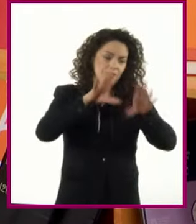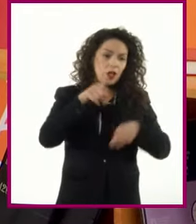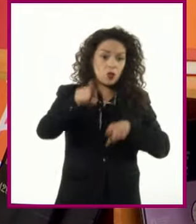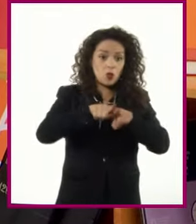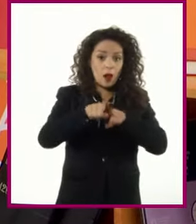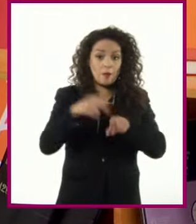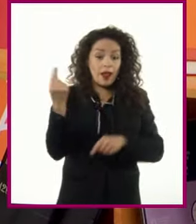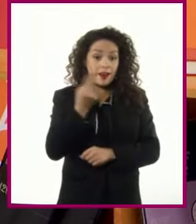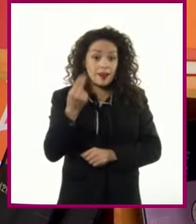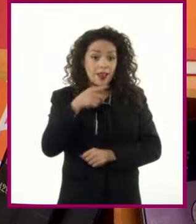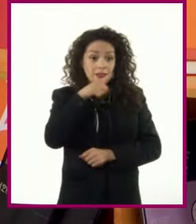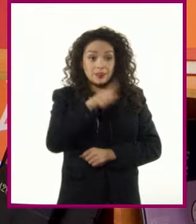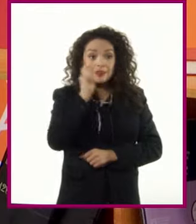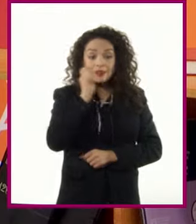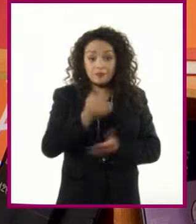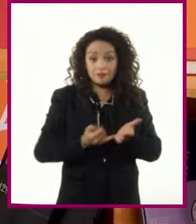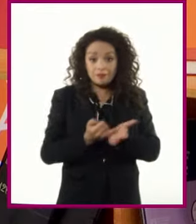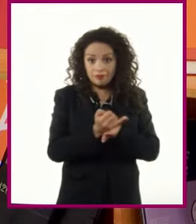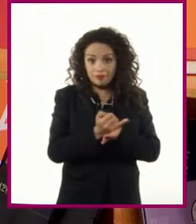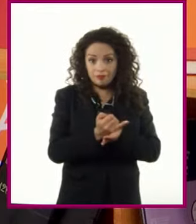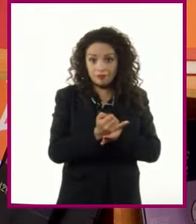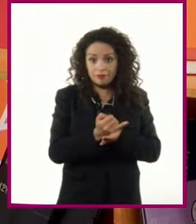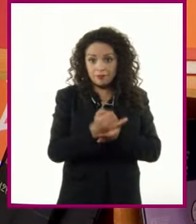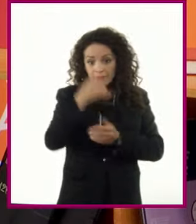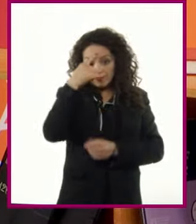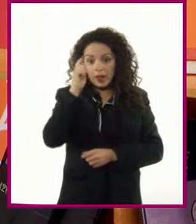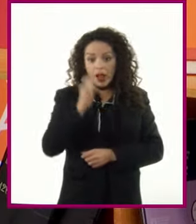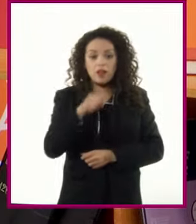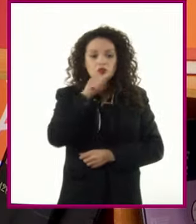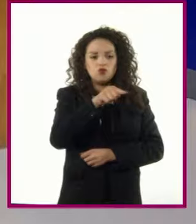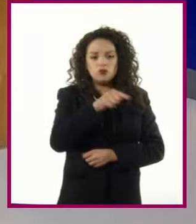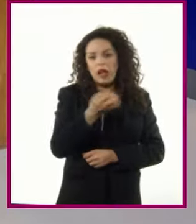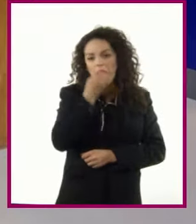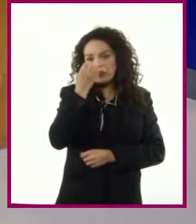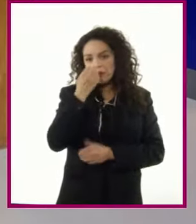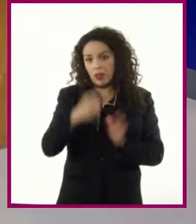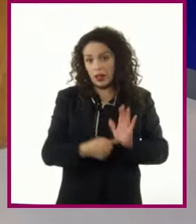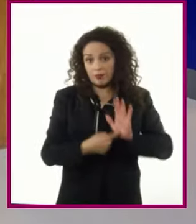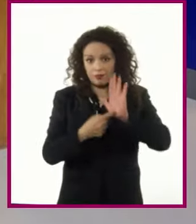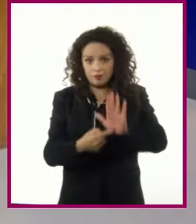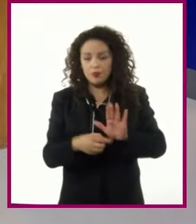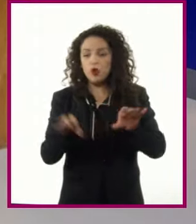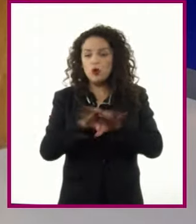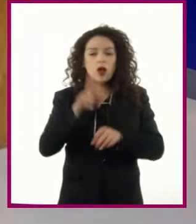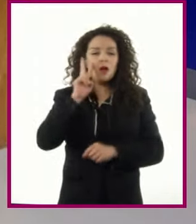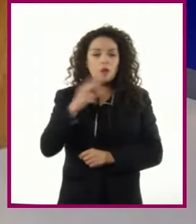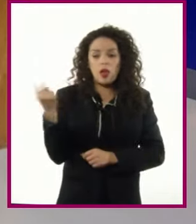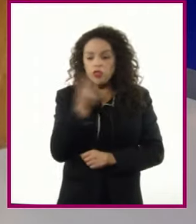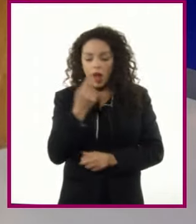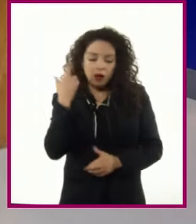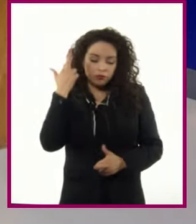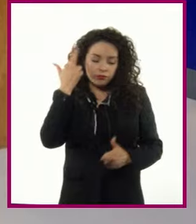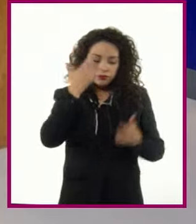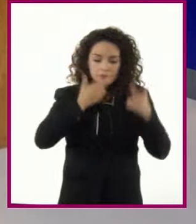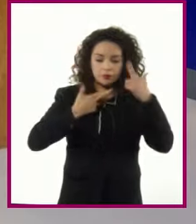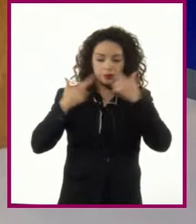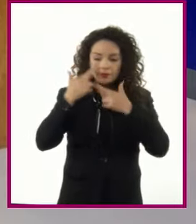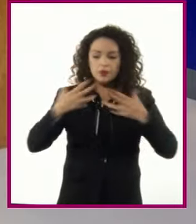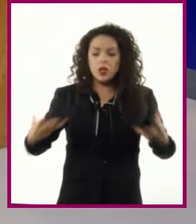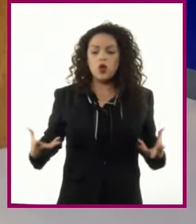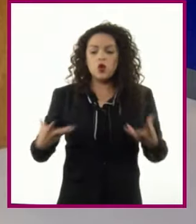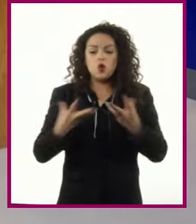decisión que más se acerque a sus necesidades escolares ¿Qué te parece si analizamos ambos textos y juntos